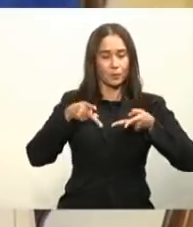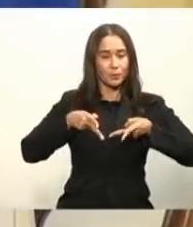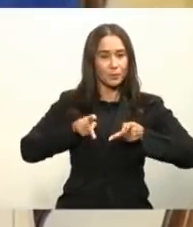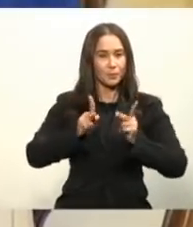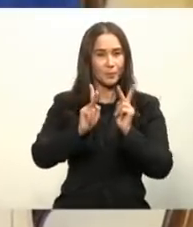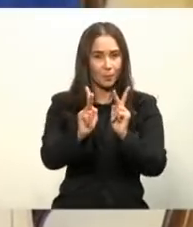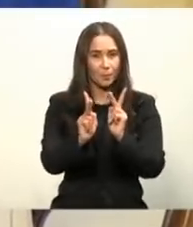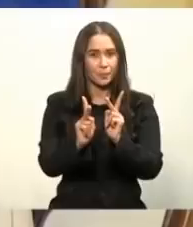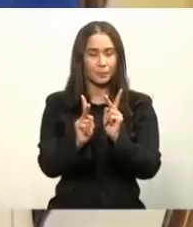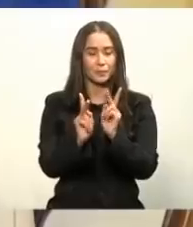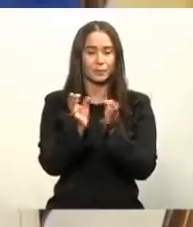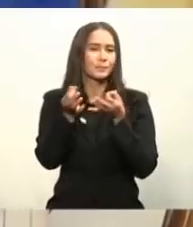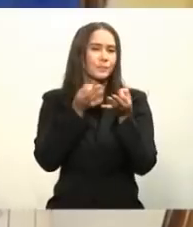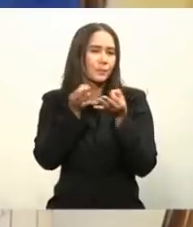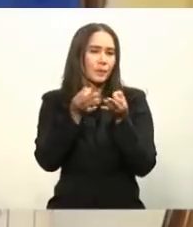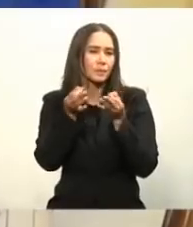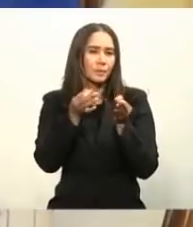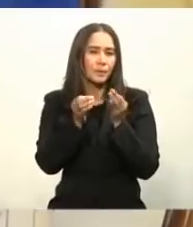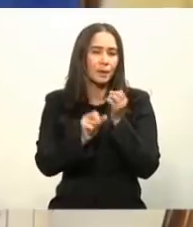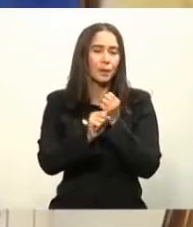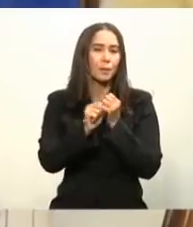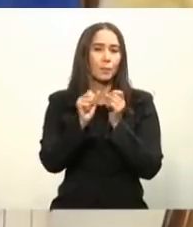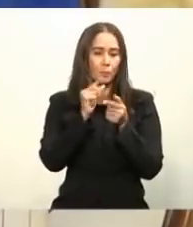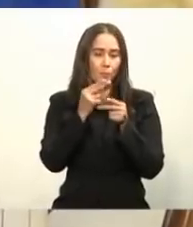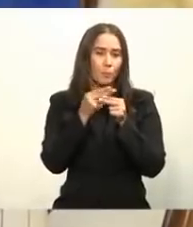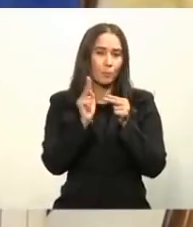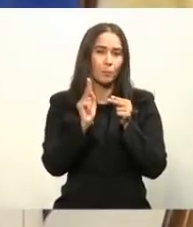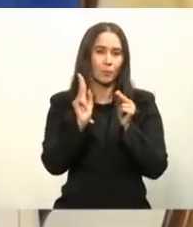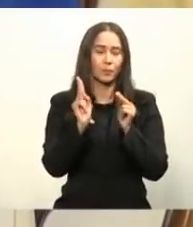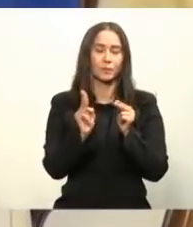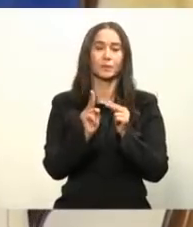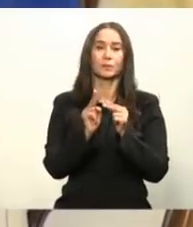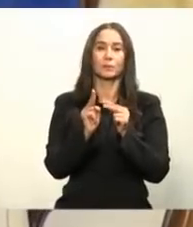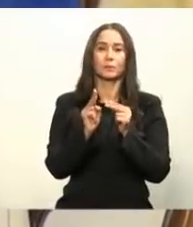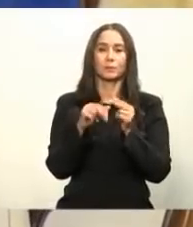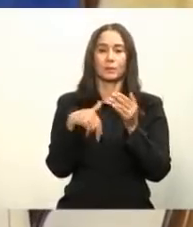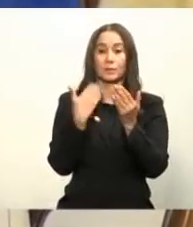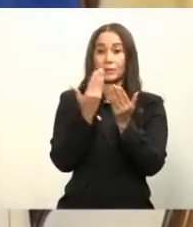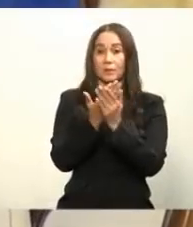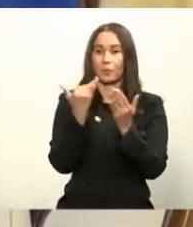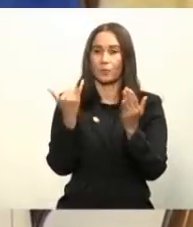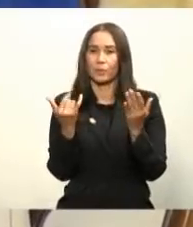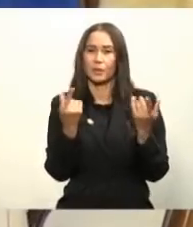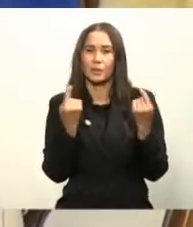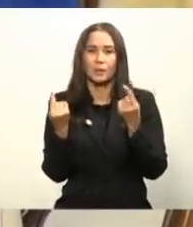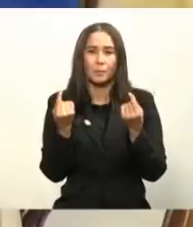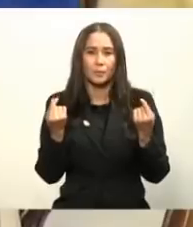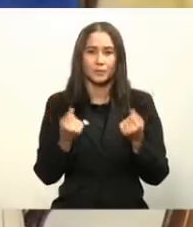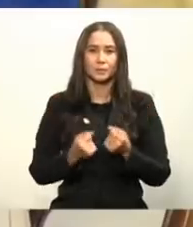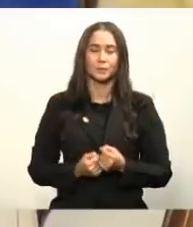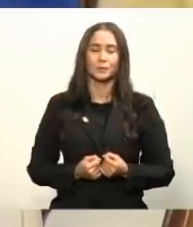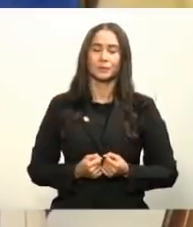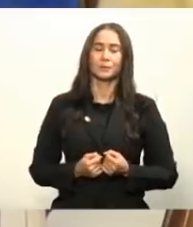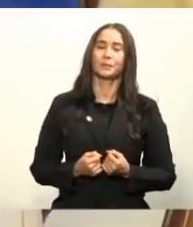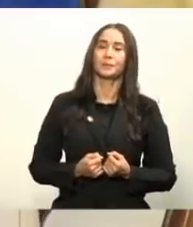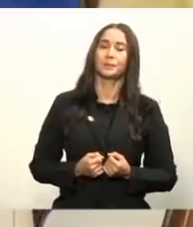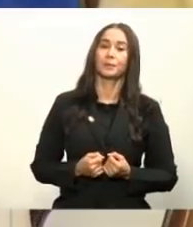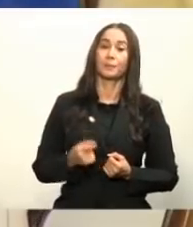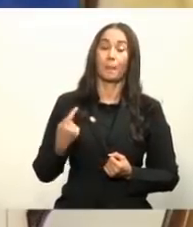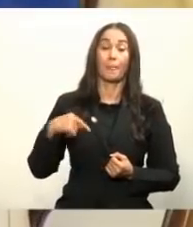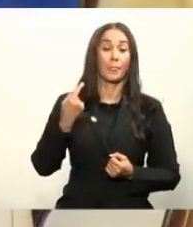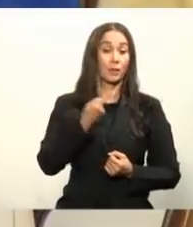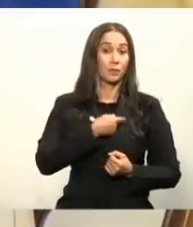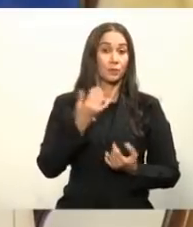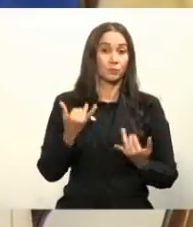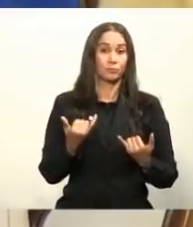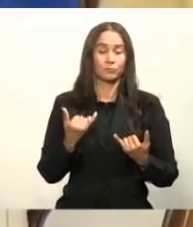narrarle a ustedes cómo hemos llegado al día de hoy. Nosotros ahora vamos a